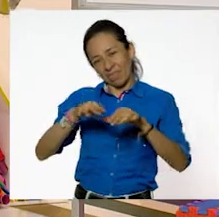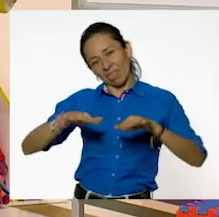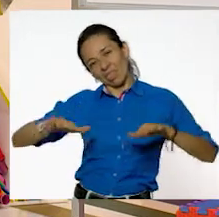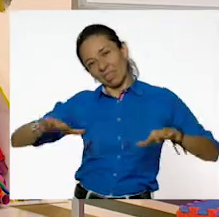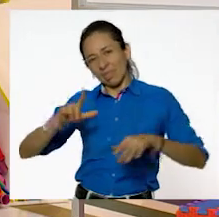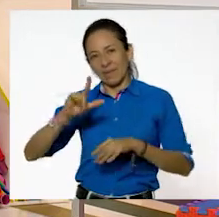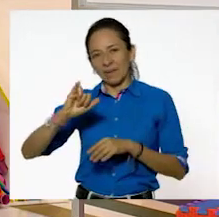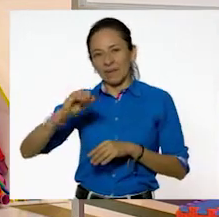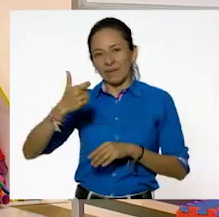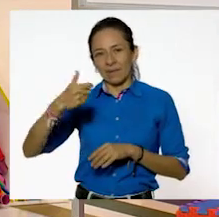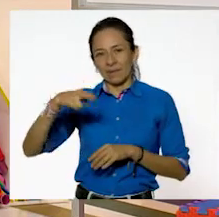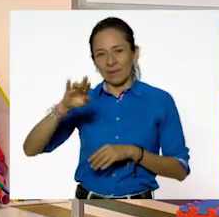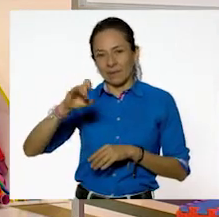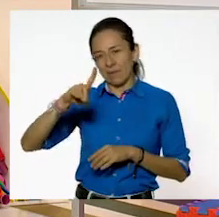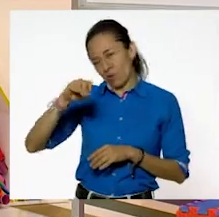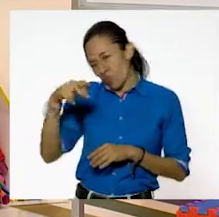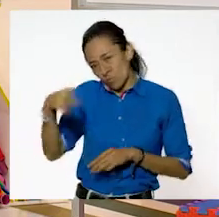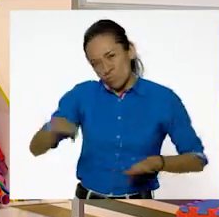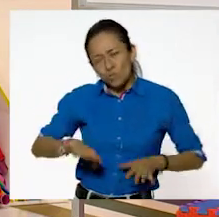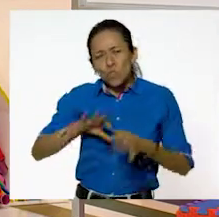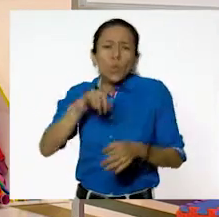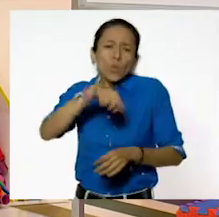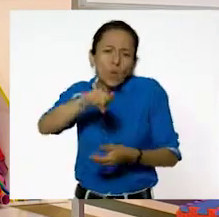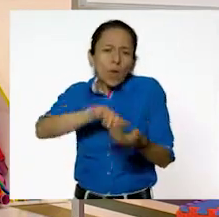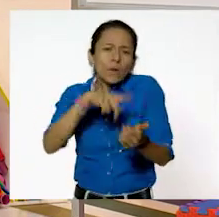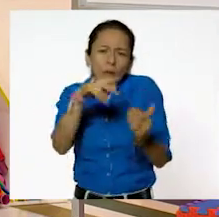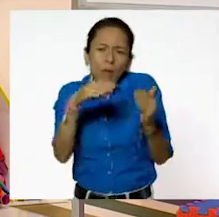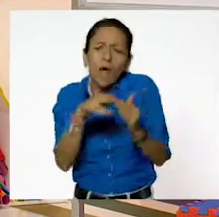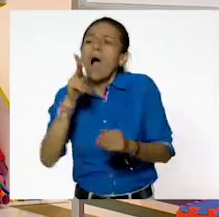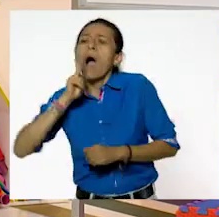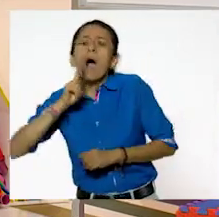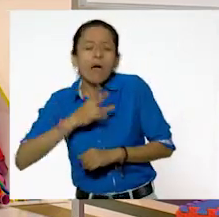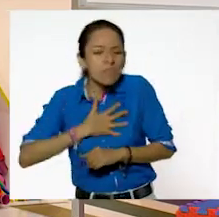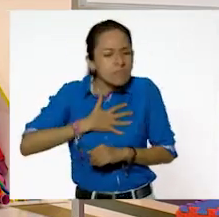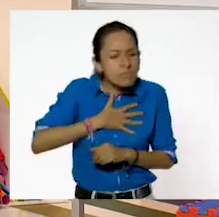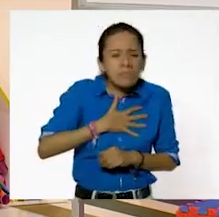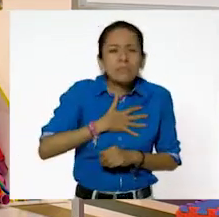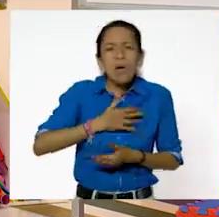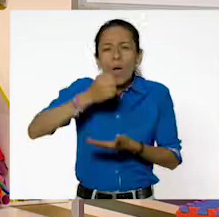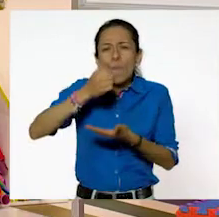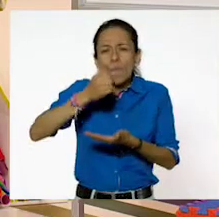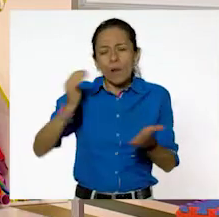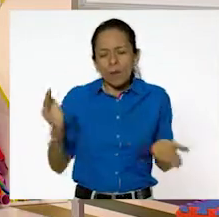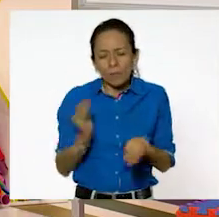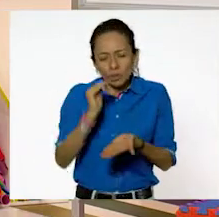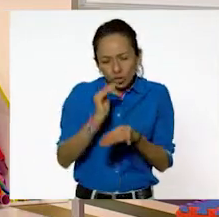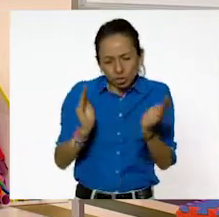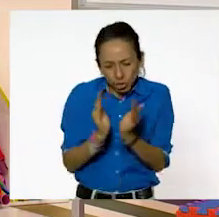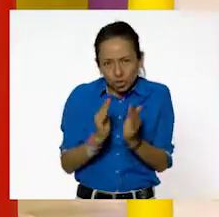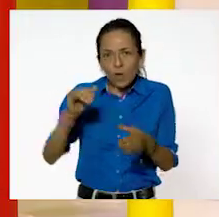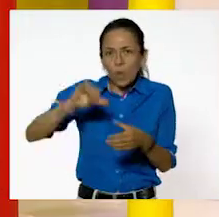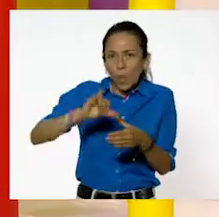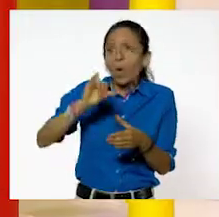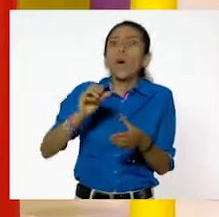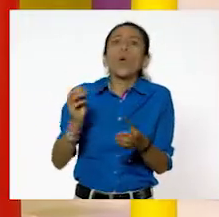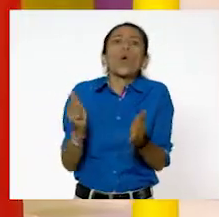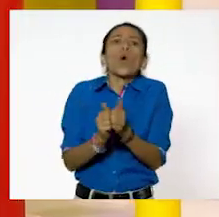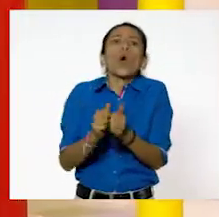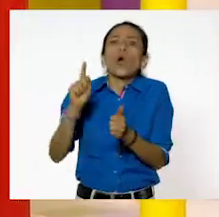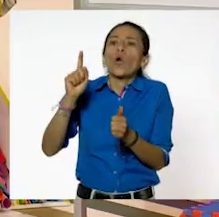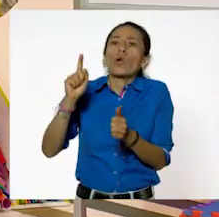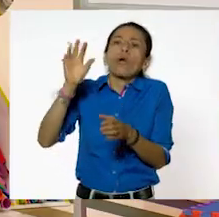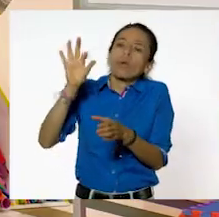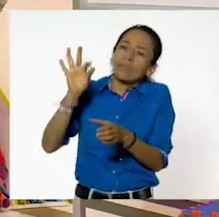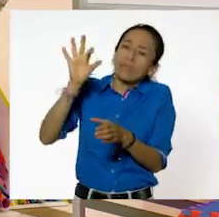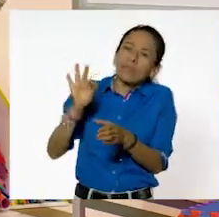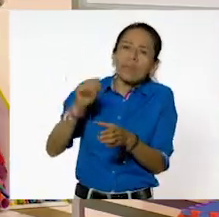A lo mejor con una bolsa un poquito más pequeña. O con un poquito más de agua. Incluso al agua le pueden poner un poquito de color. ¡Color! Yo también lo pensé. Para que sea